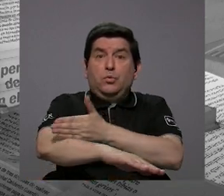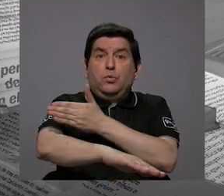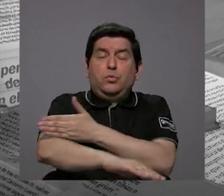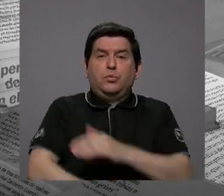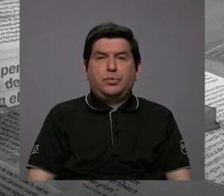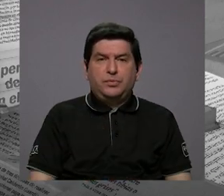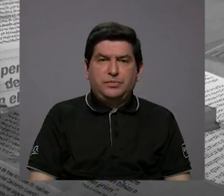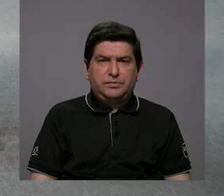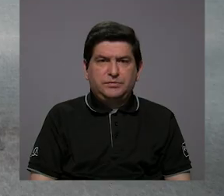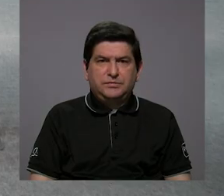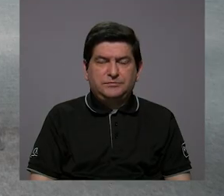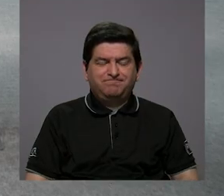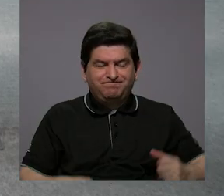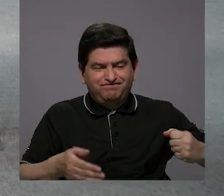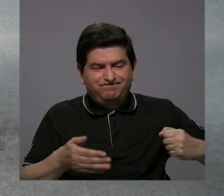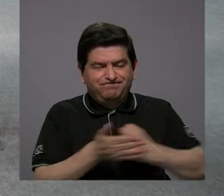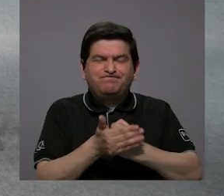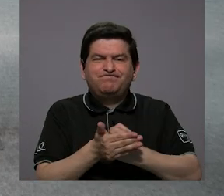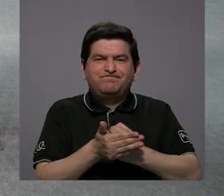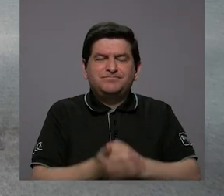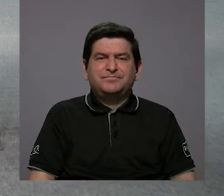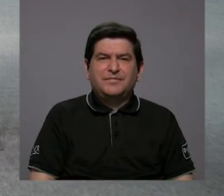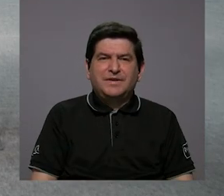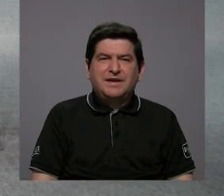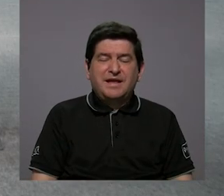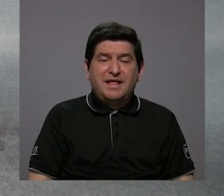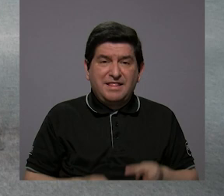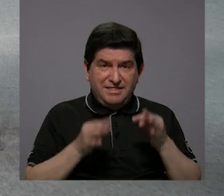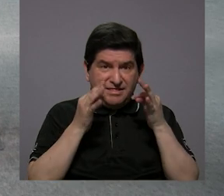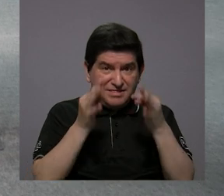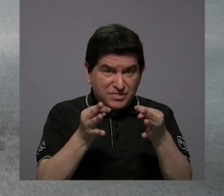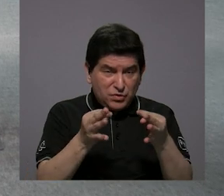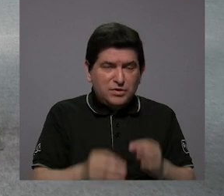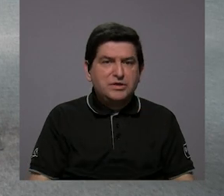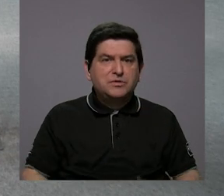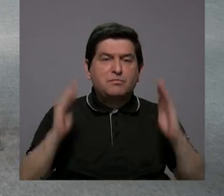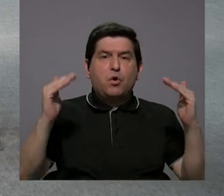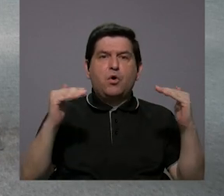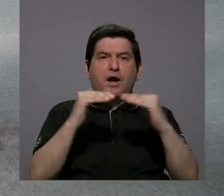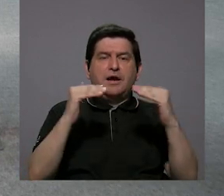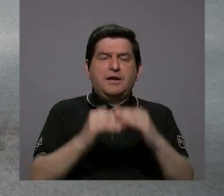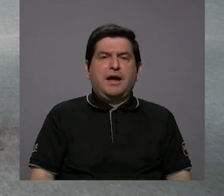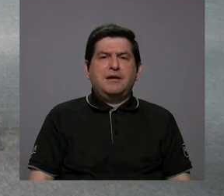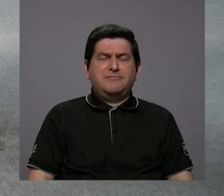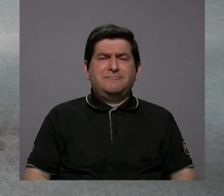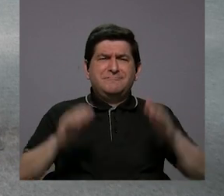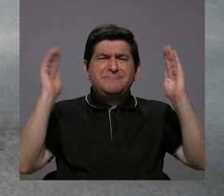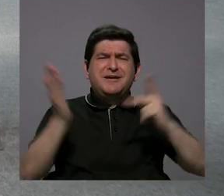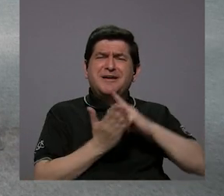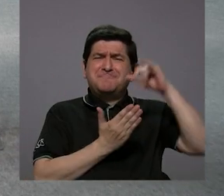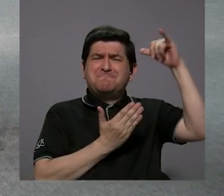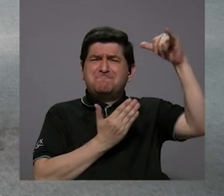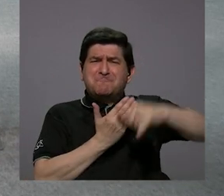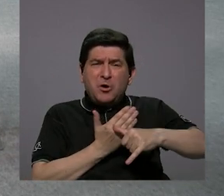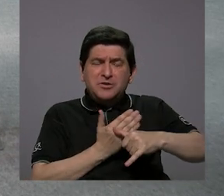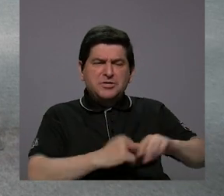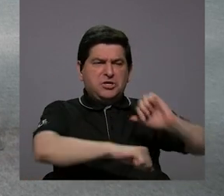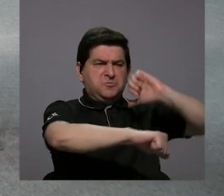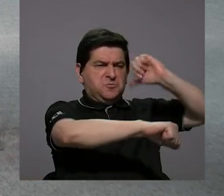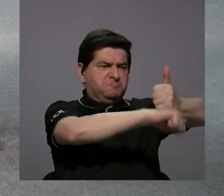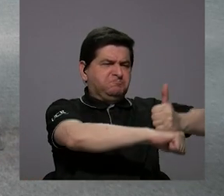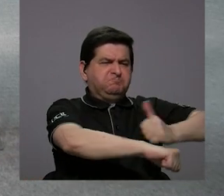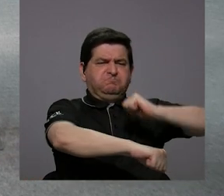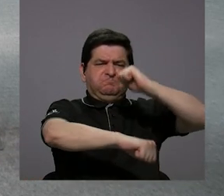y lamentablemente mucho del turismo es a gran escala, son megaproyectos que se